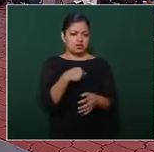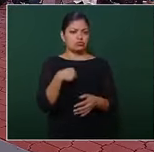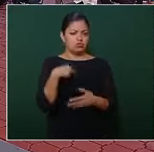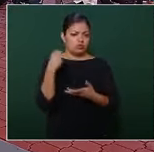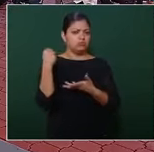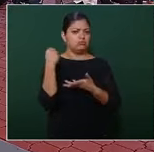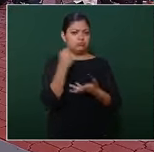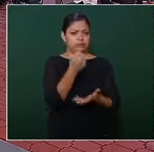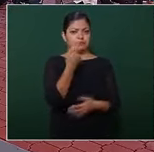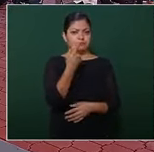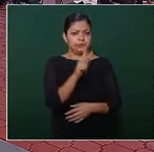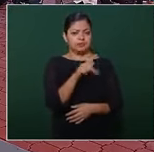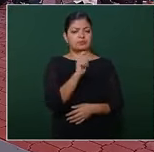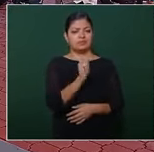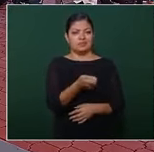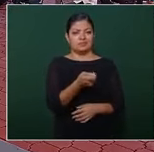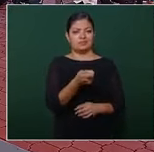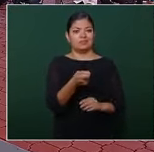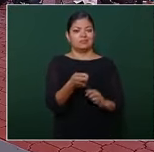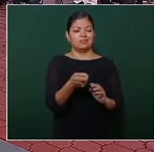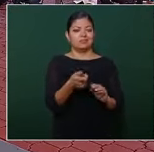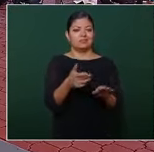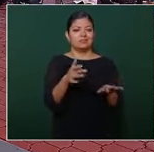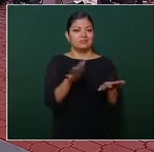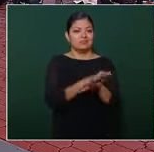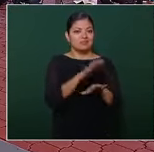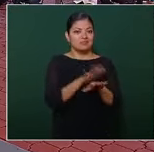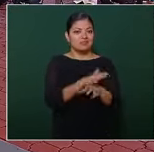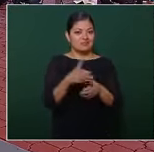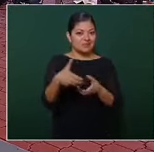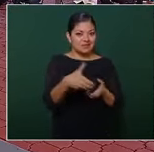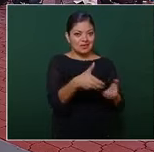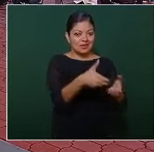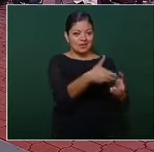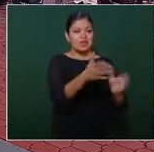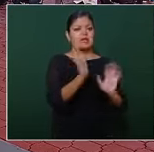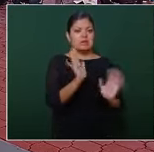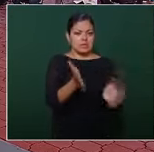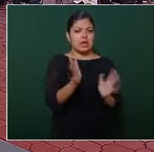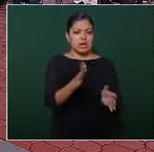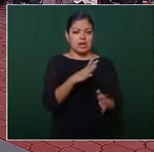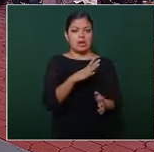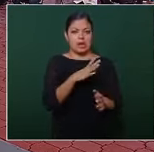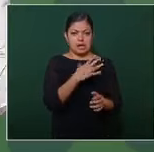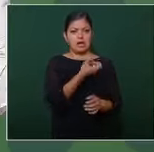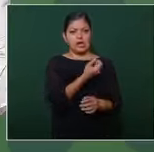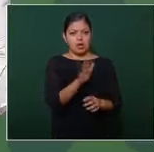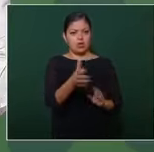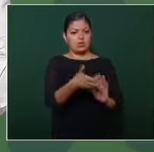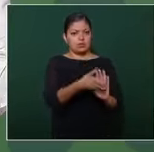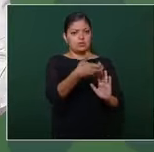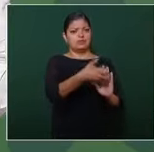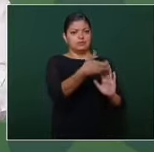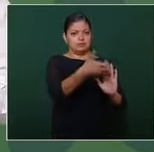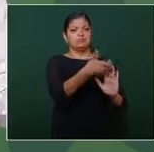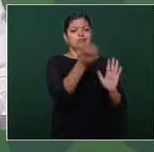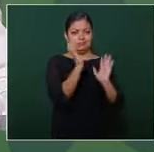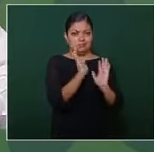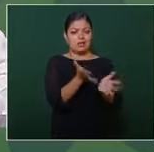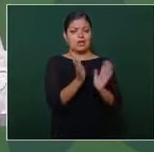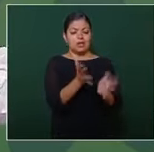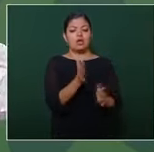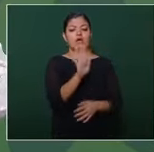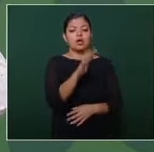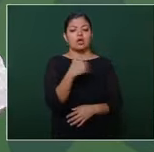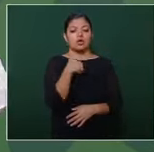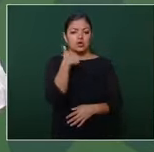Vallarta en desarrollo en urbano ya se hicieron algunas obras aquí en Vallarta me